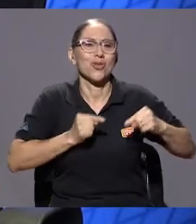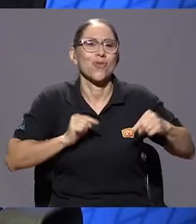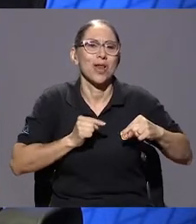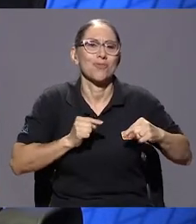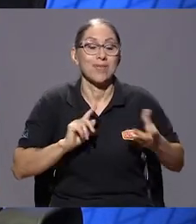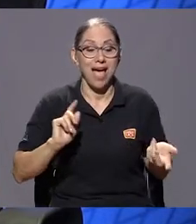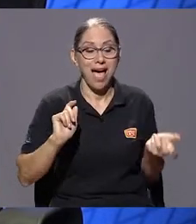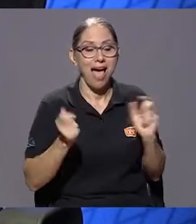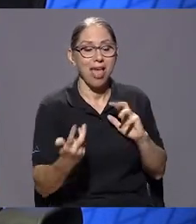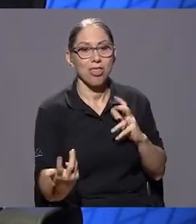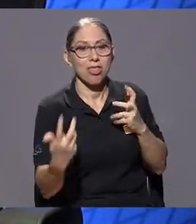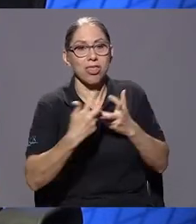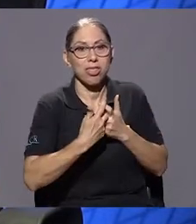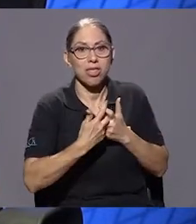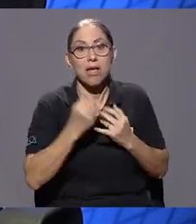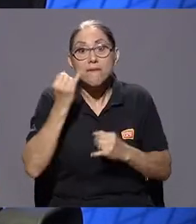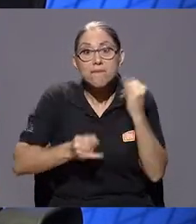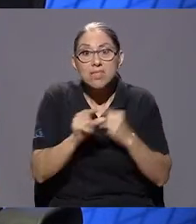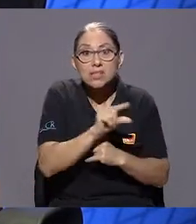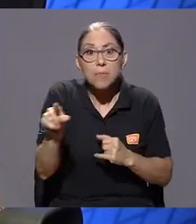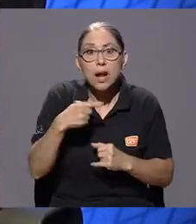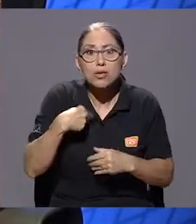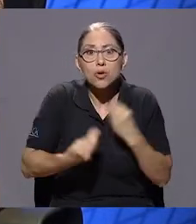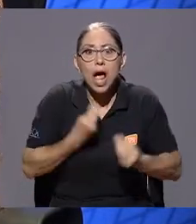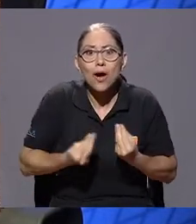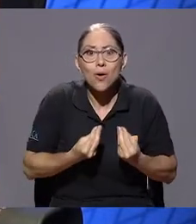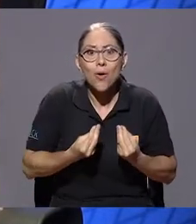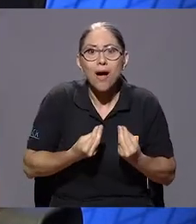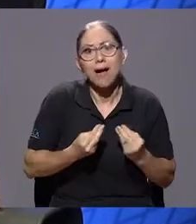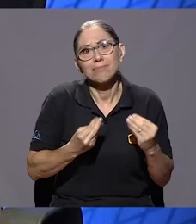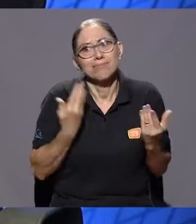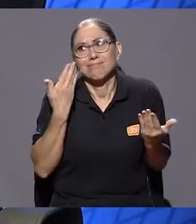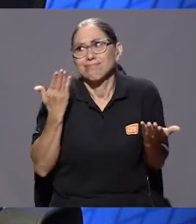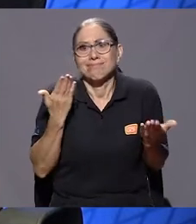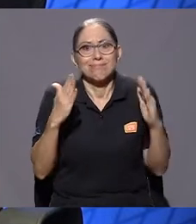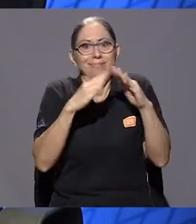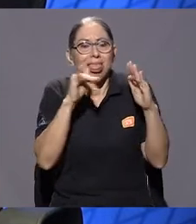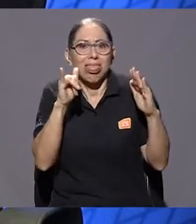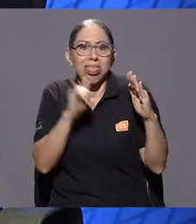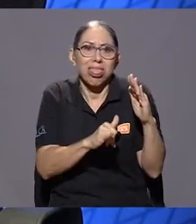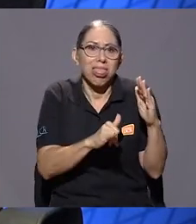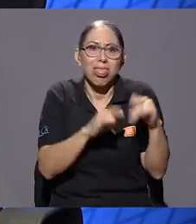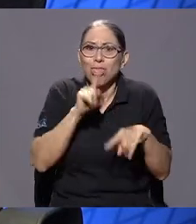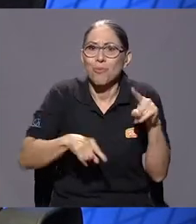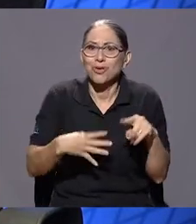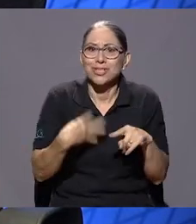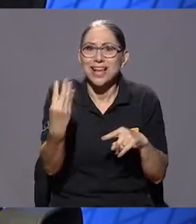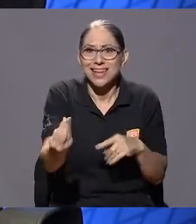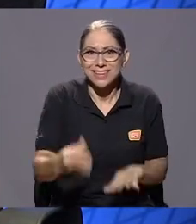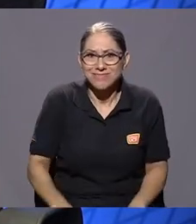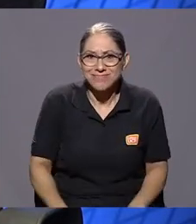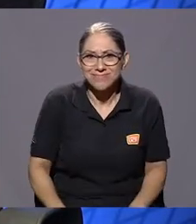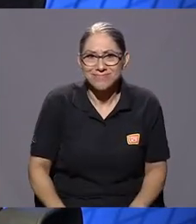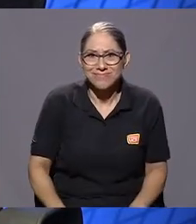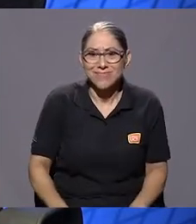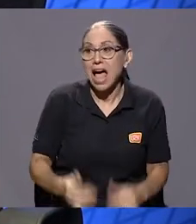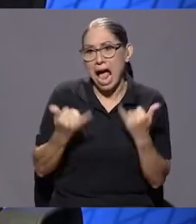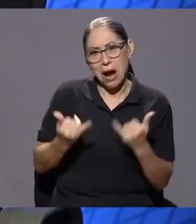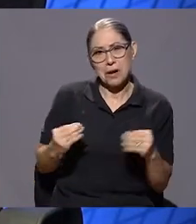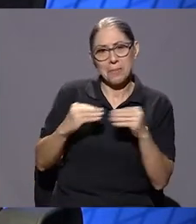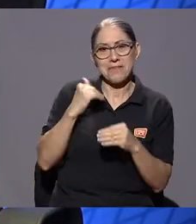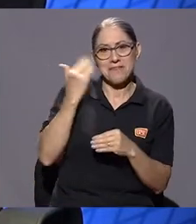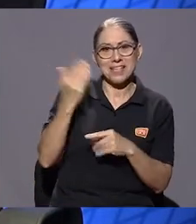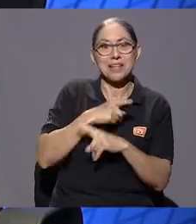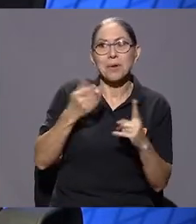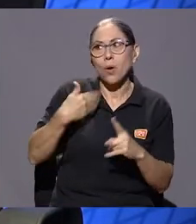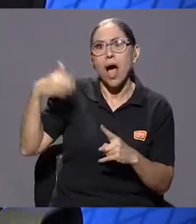porque ahora me tengo que quedar en mi casa, ya no puedo salir. Antes, cuando no teníamos tanta facilidad para poder salir como la tenemos ahora, pero entonces, un duelo también tenemos